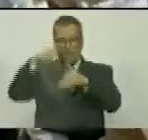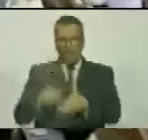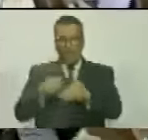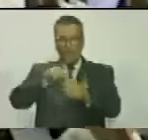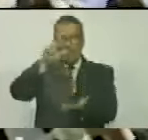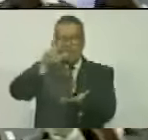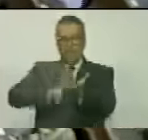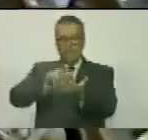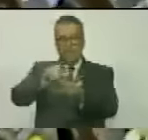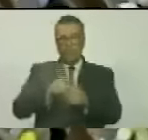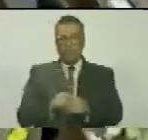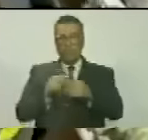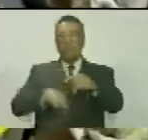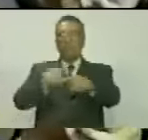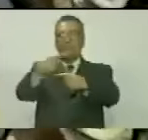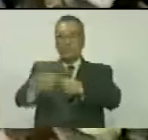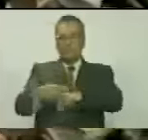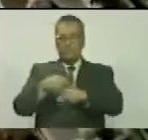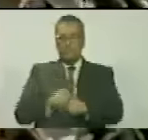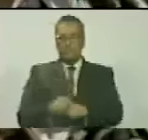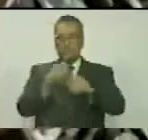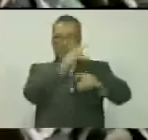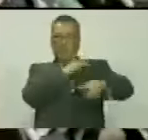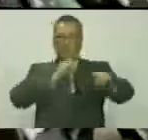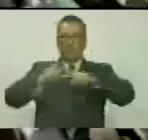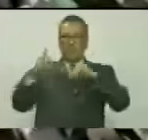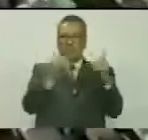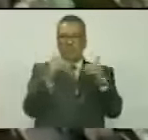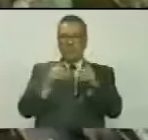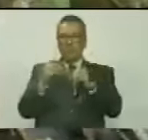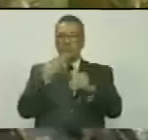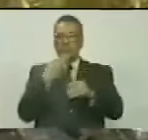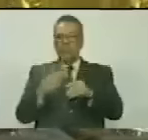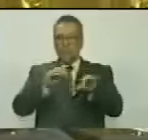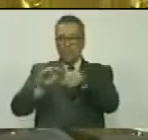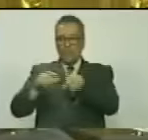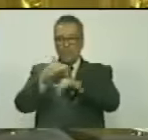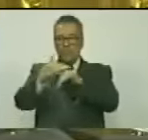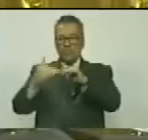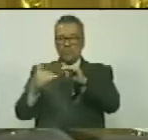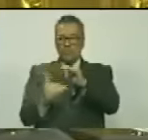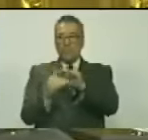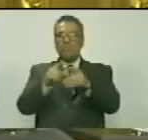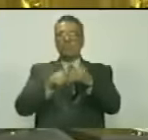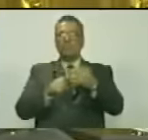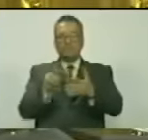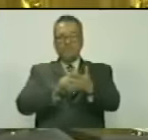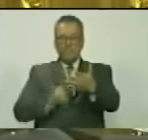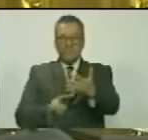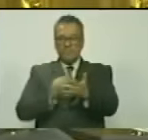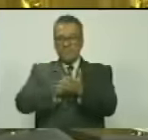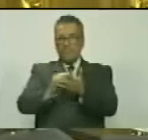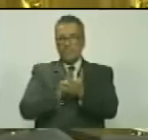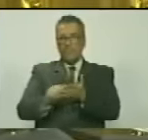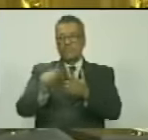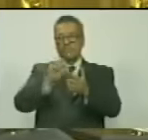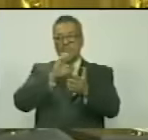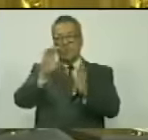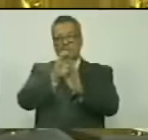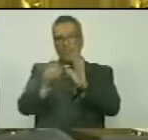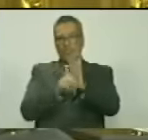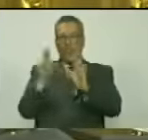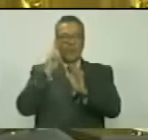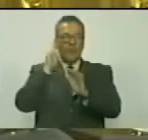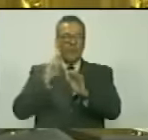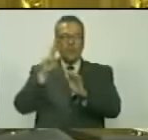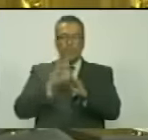resultó aprobada. Acto seguido, el director de debates solicitó al secretario accidental dar lectura a los artículos de la Constitución de